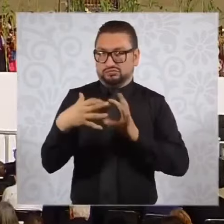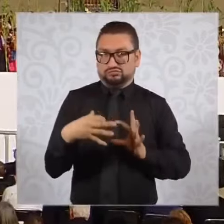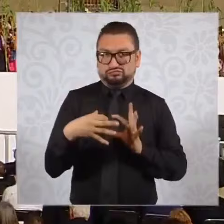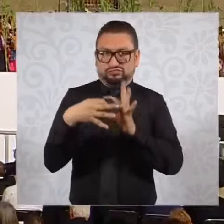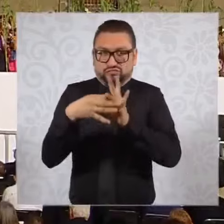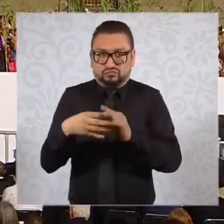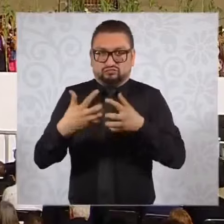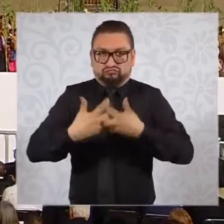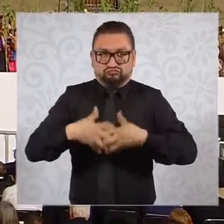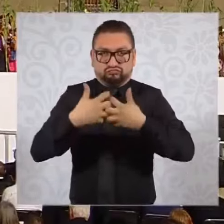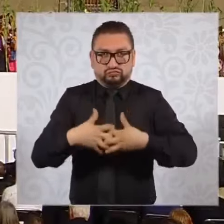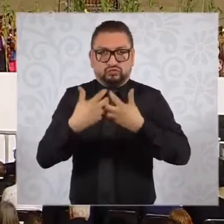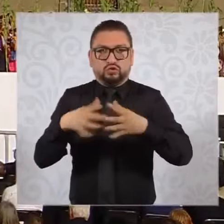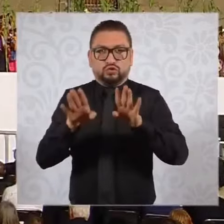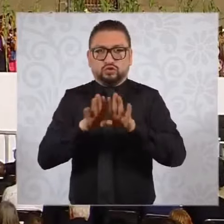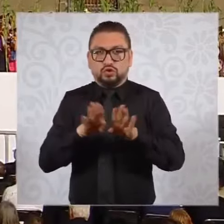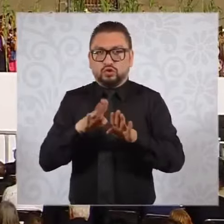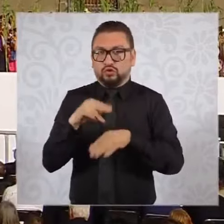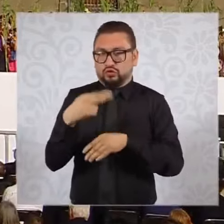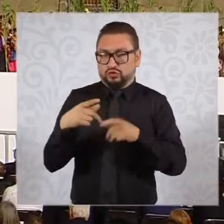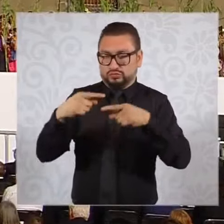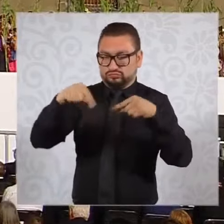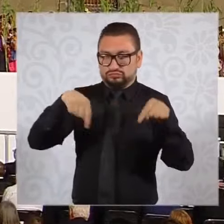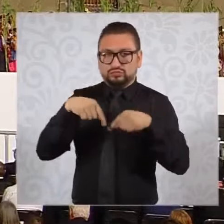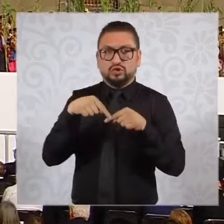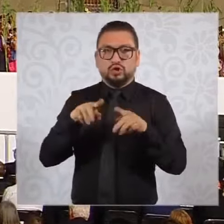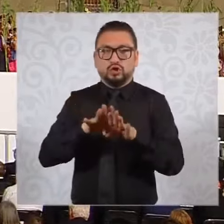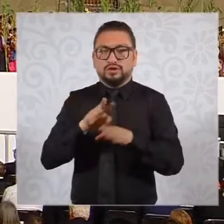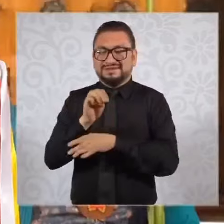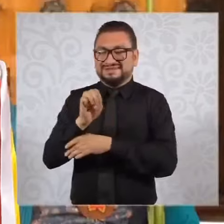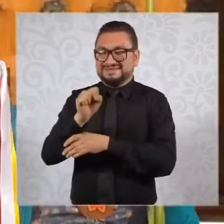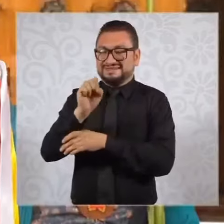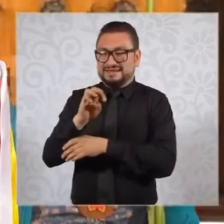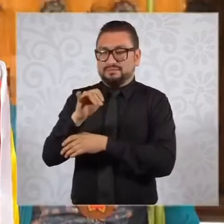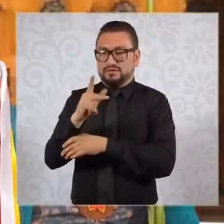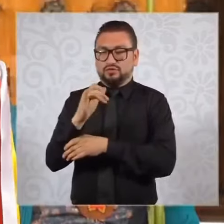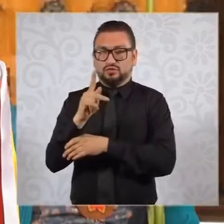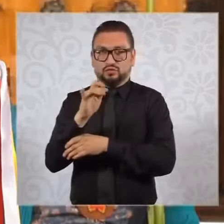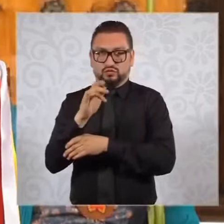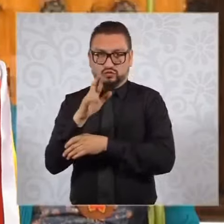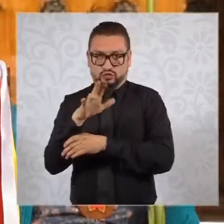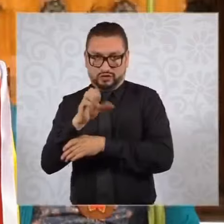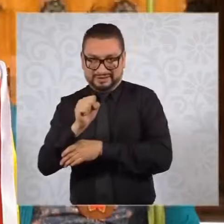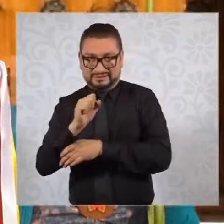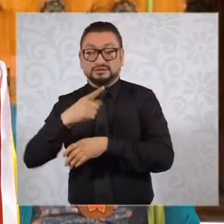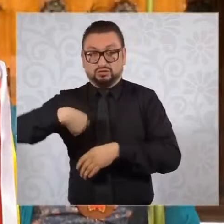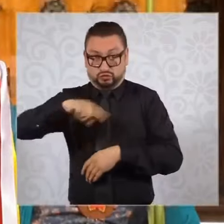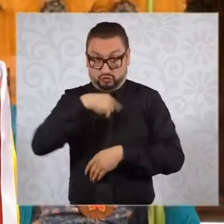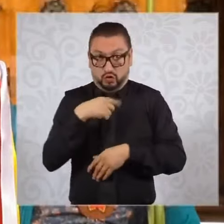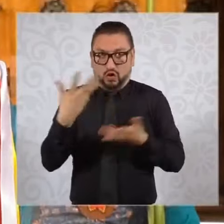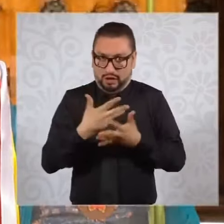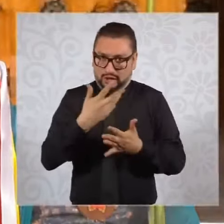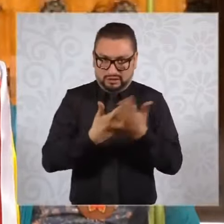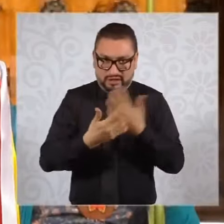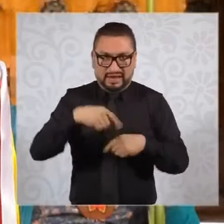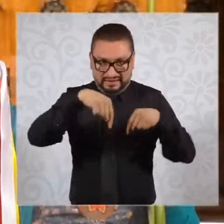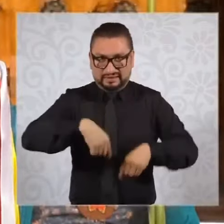de producción de semiconductores, pero también los desarrollaremos en el país.